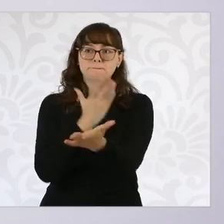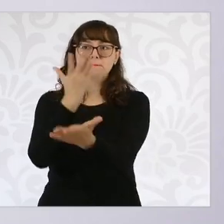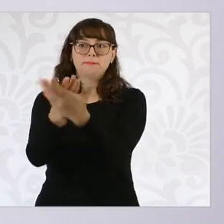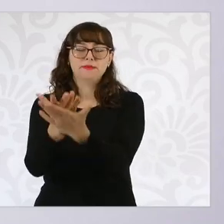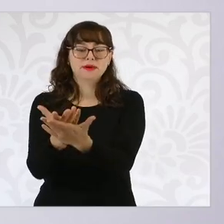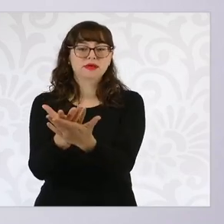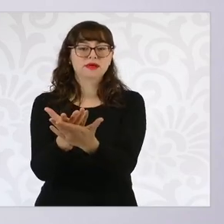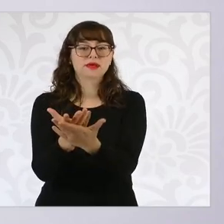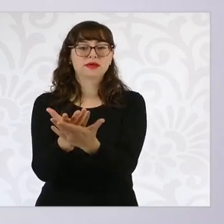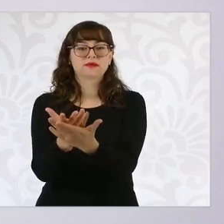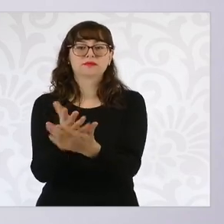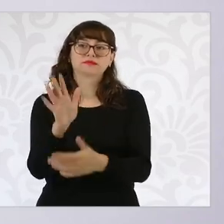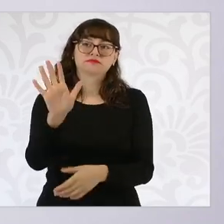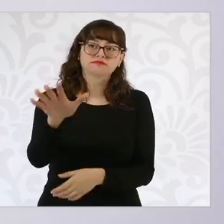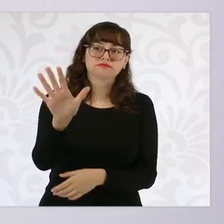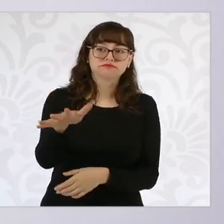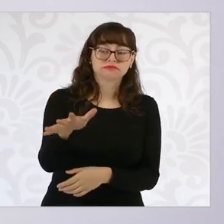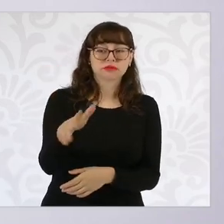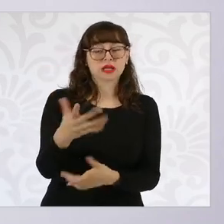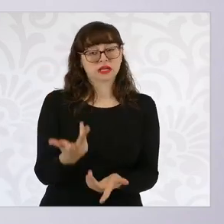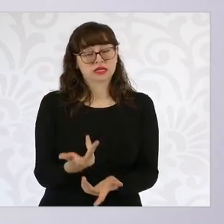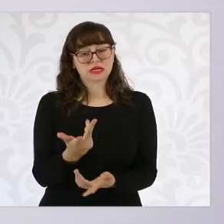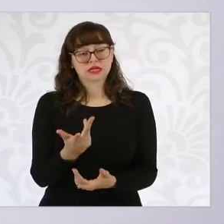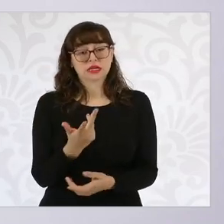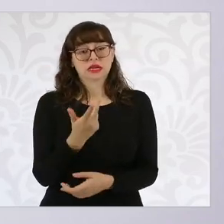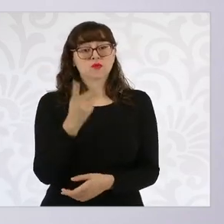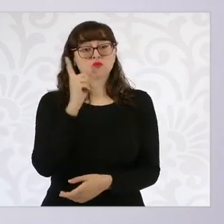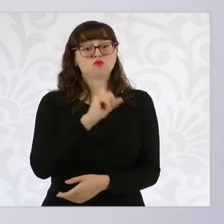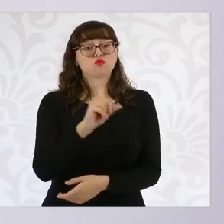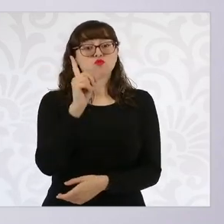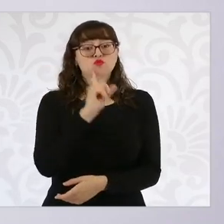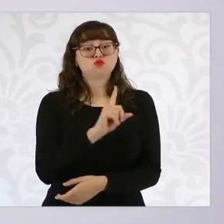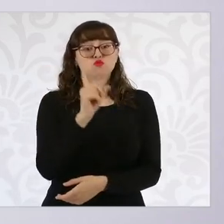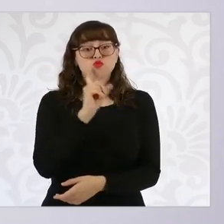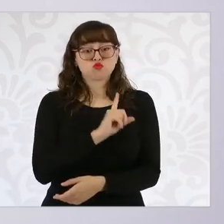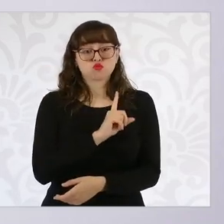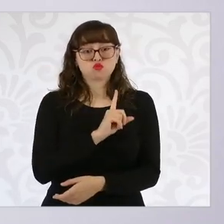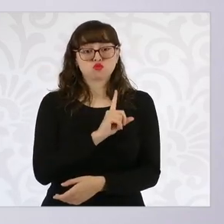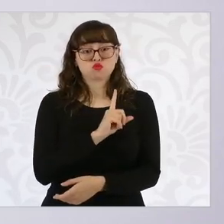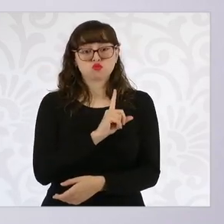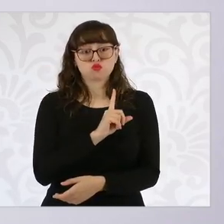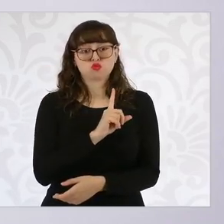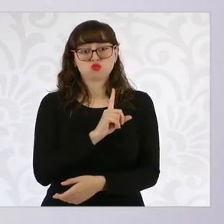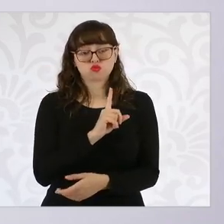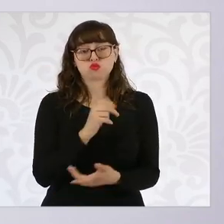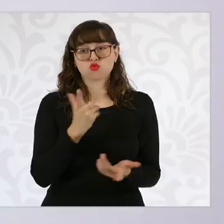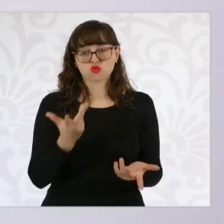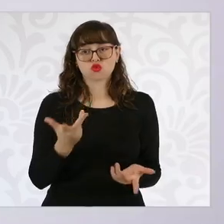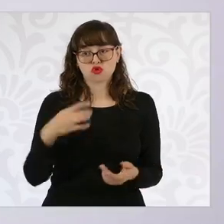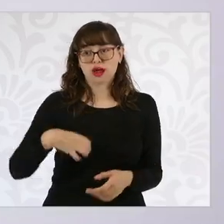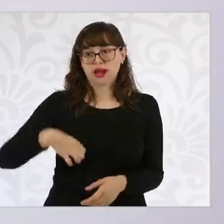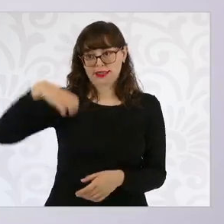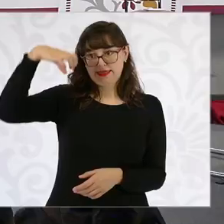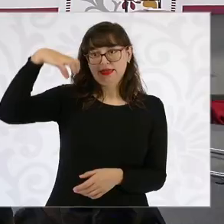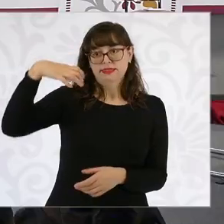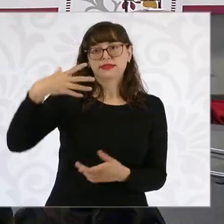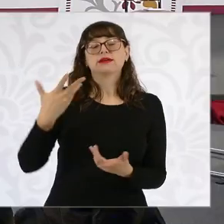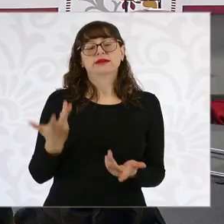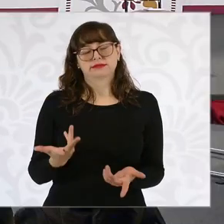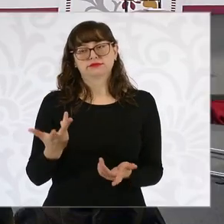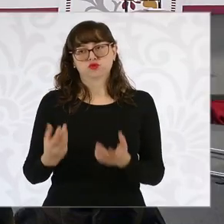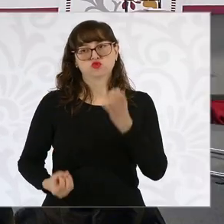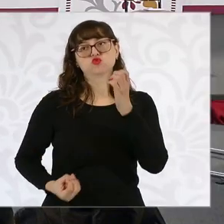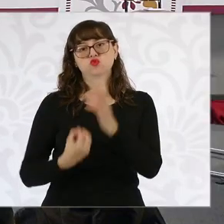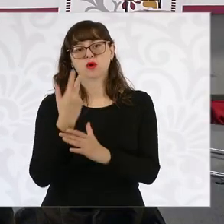hacer un derecho, la pensión para las mujeres que hoy estamos registrando y que es un nuevo programa. ¿Es